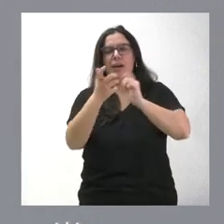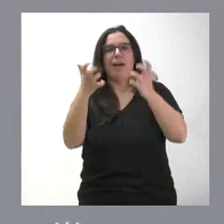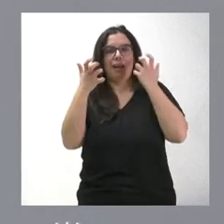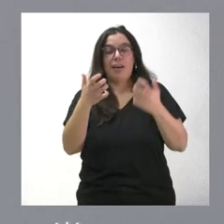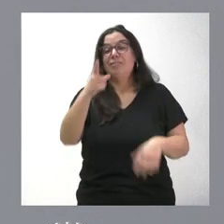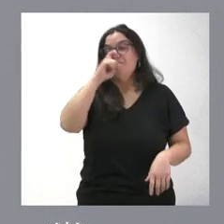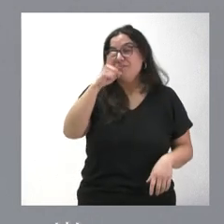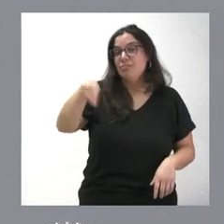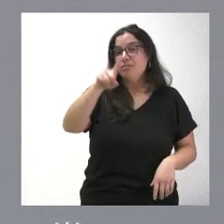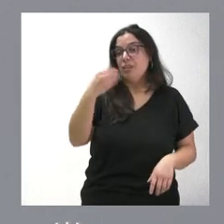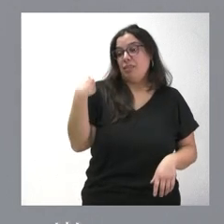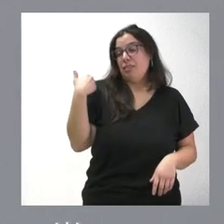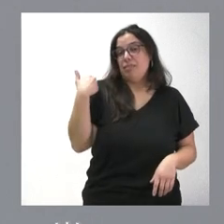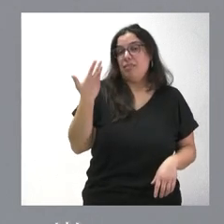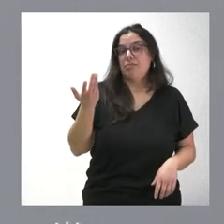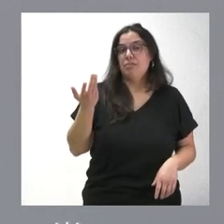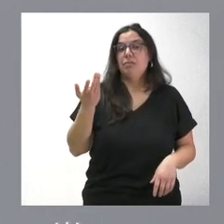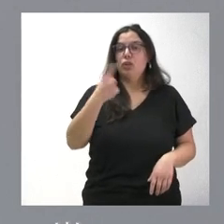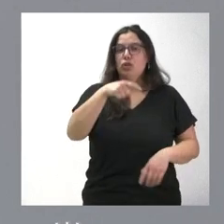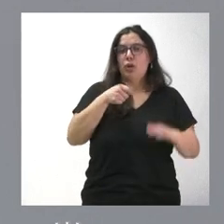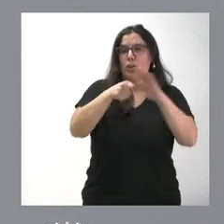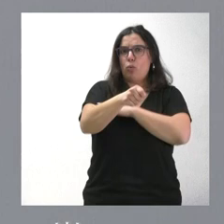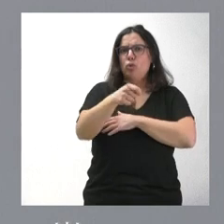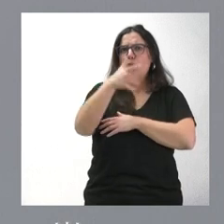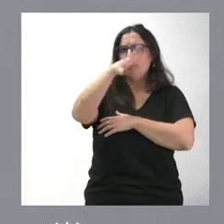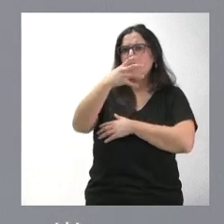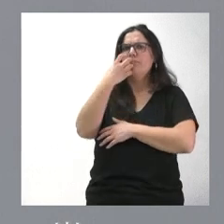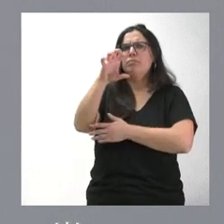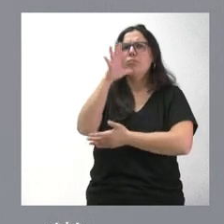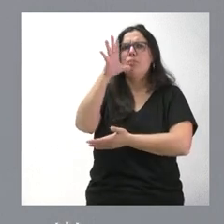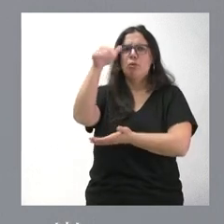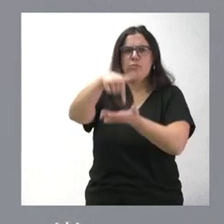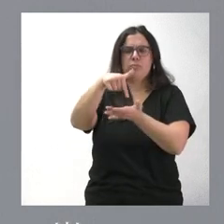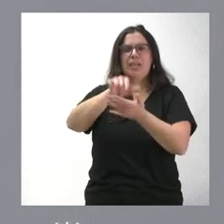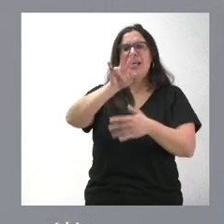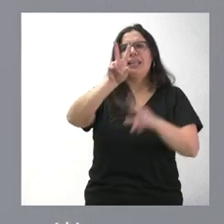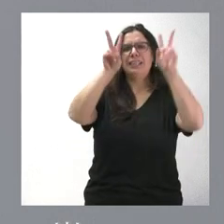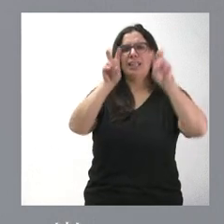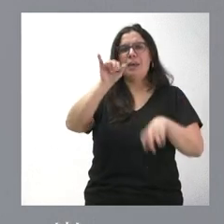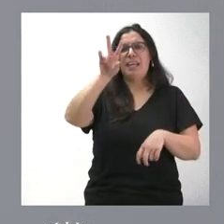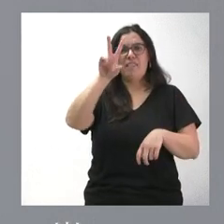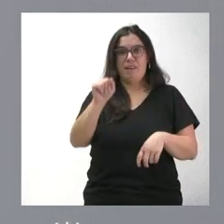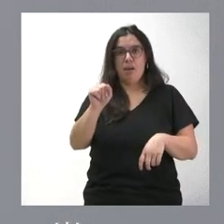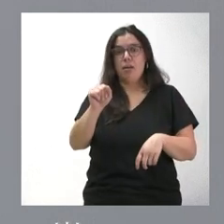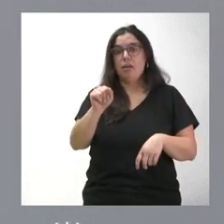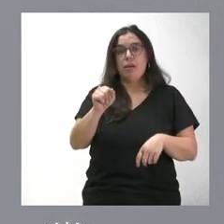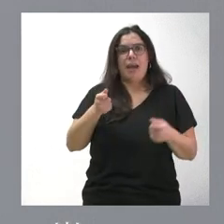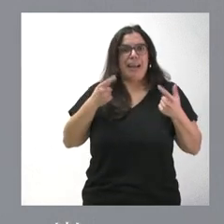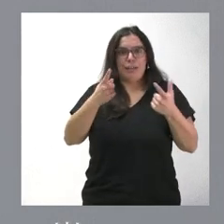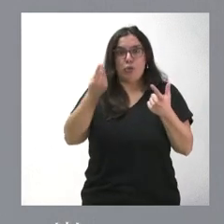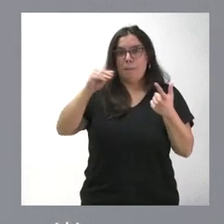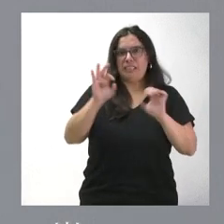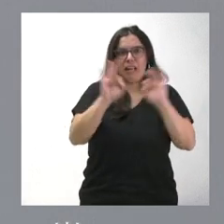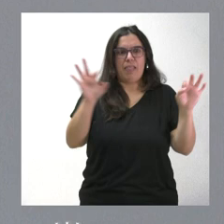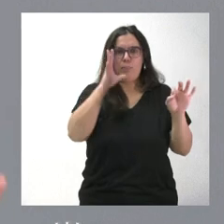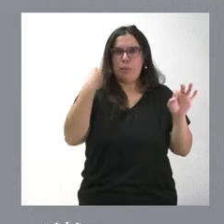el no muy lejano recurso sobre el IVA, donde el coste fue nulo porque fue hecho por los propios servicios jurídicos de